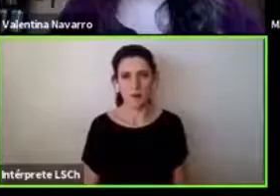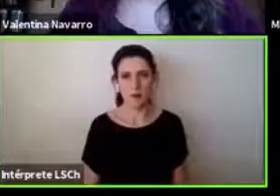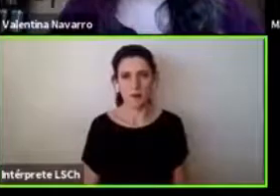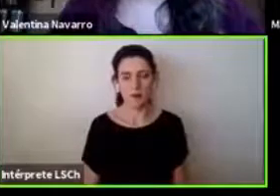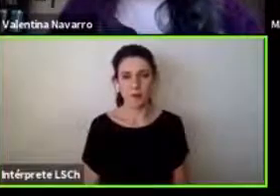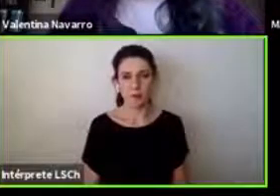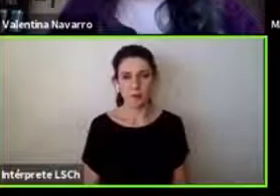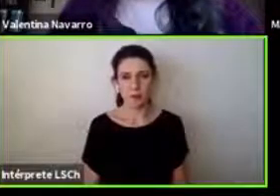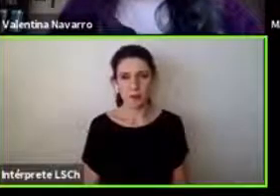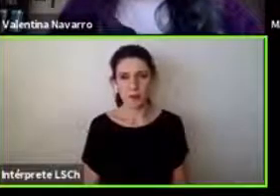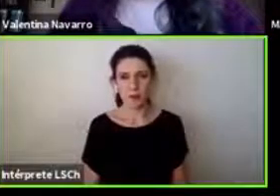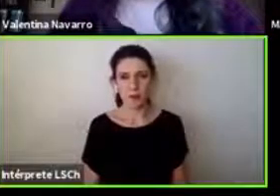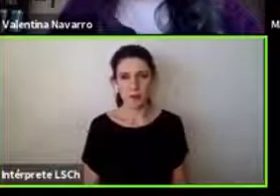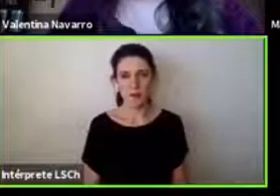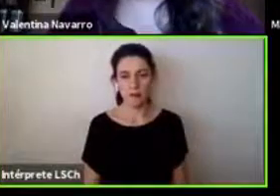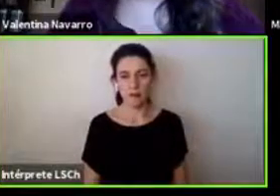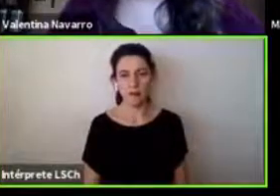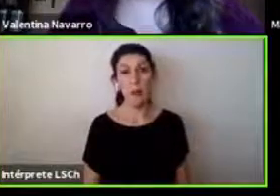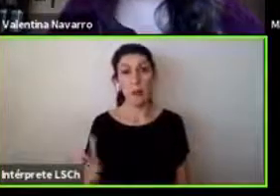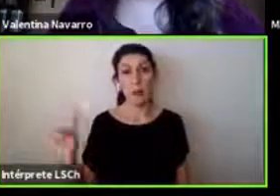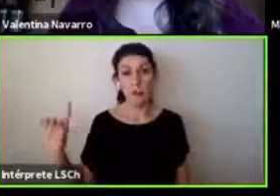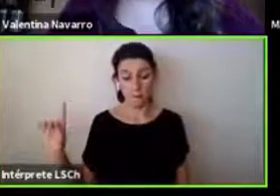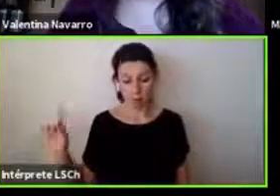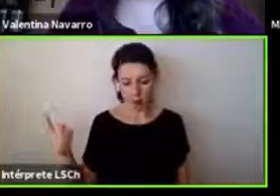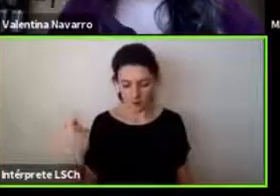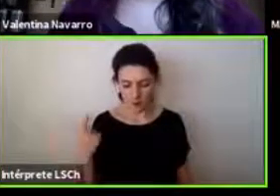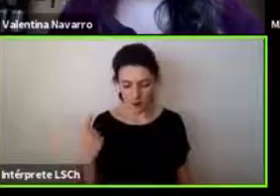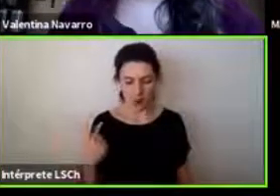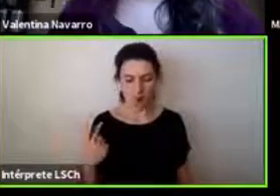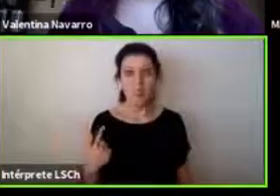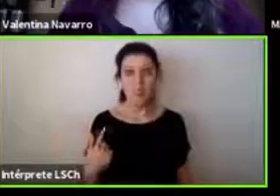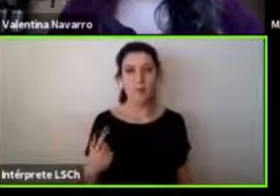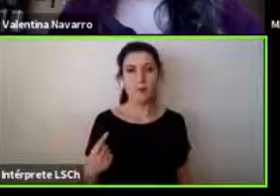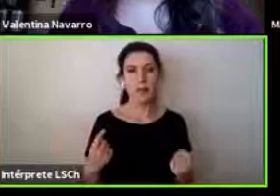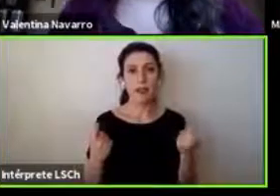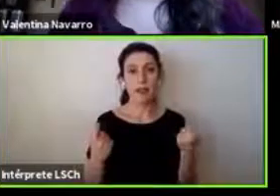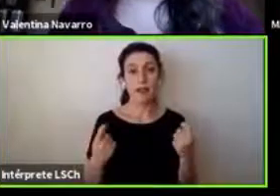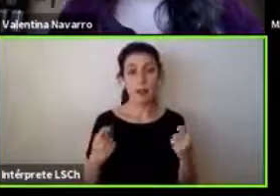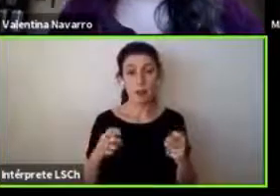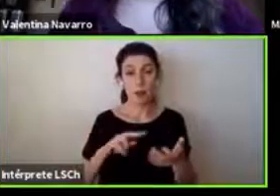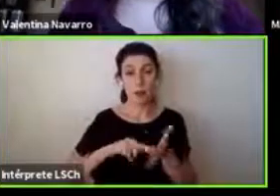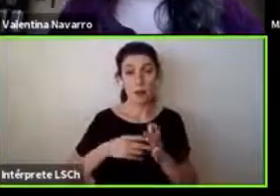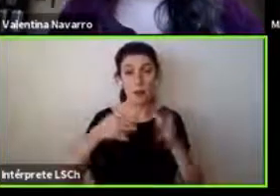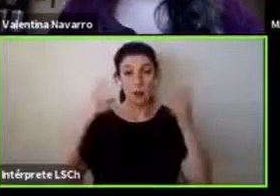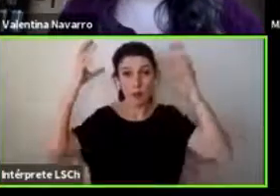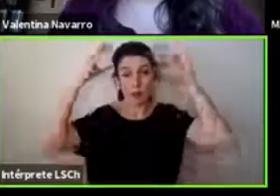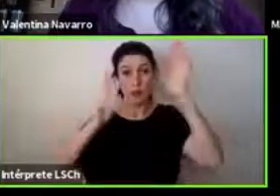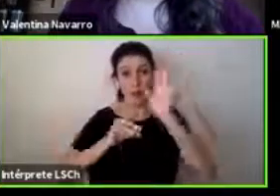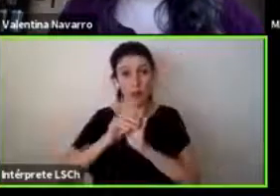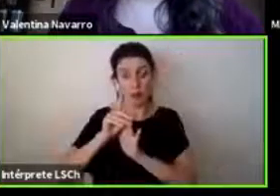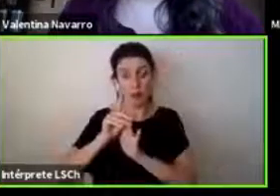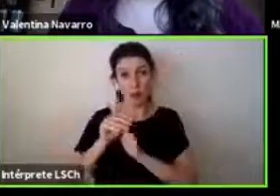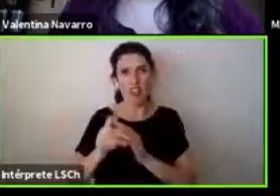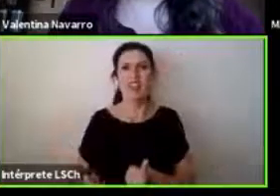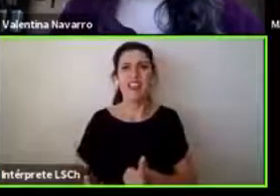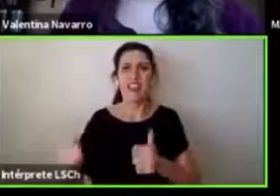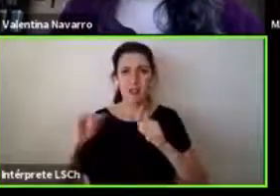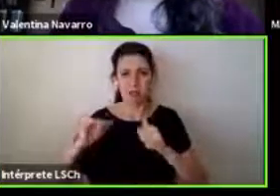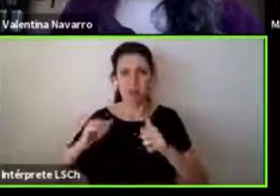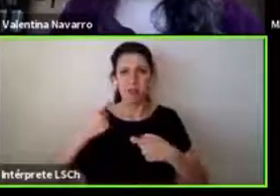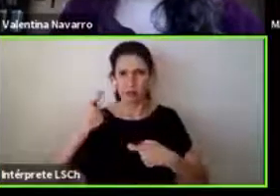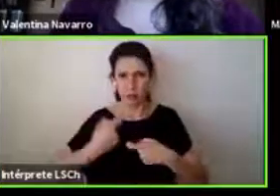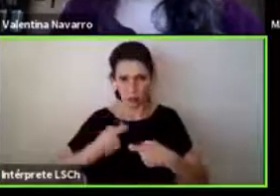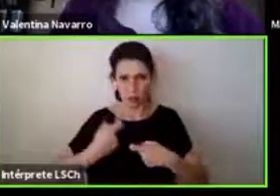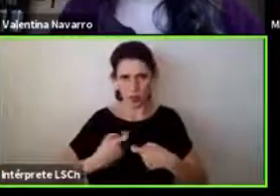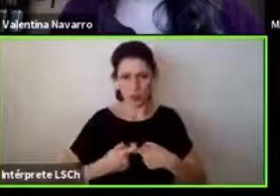queríamos saber si el tratamiento de los trastornos del neurodesarrollo tiene desafíos concretos por la temática